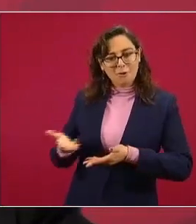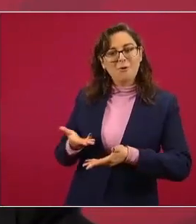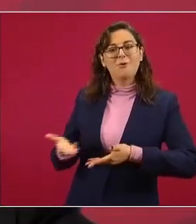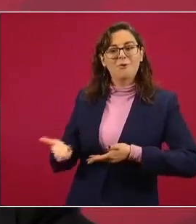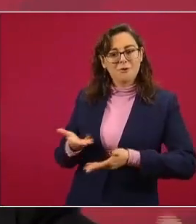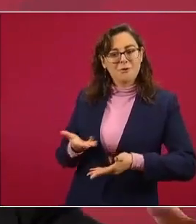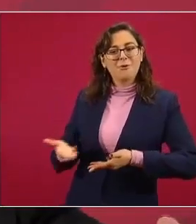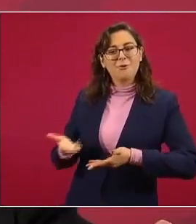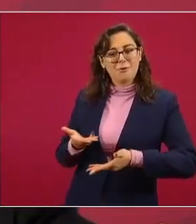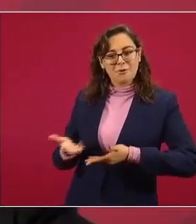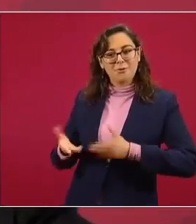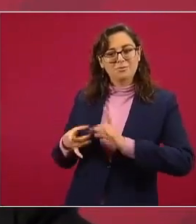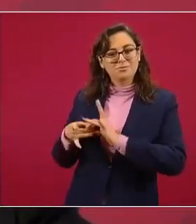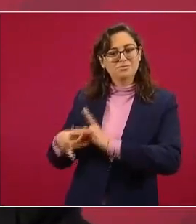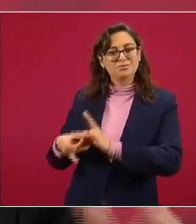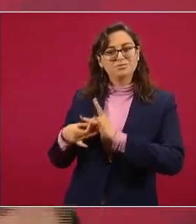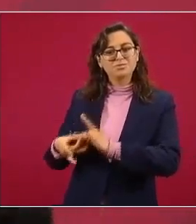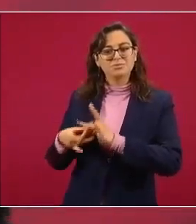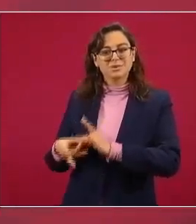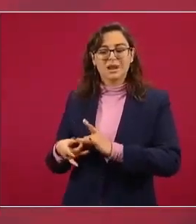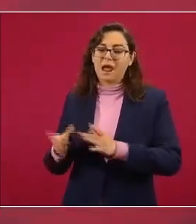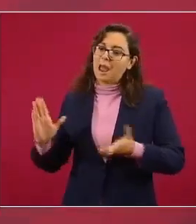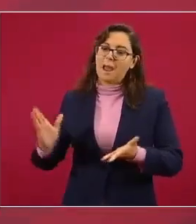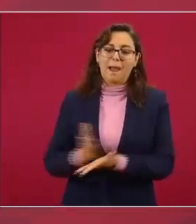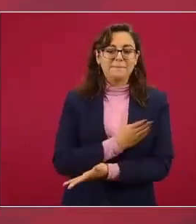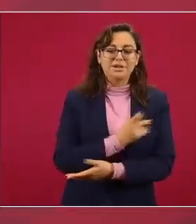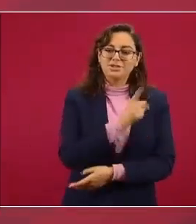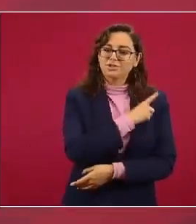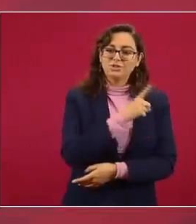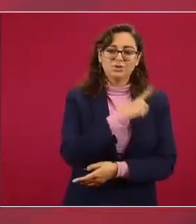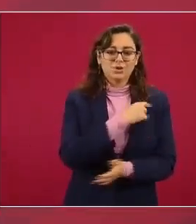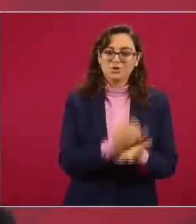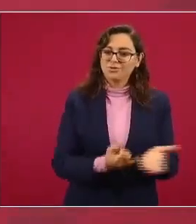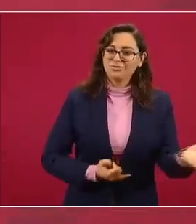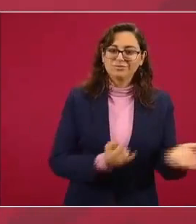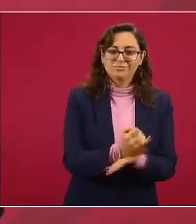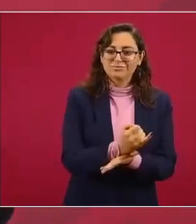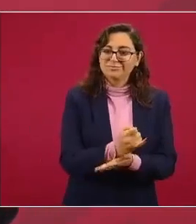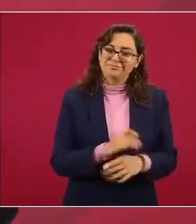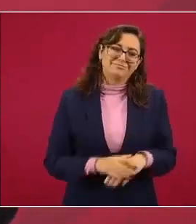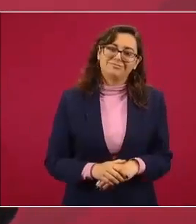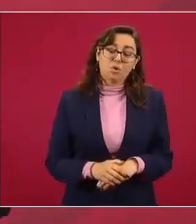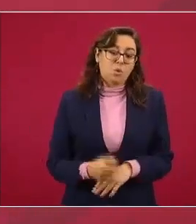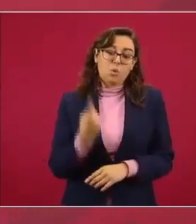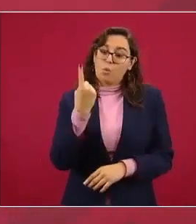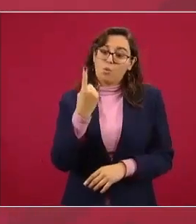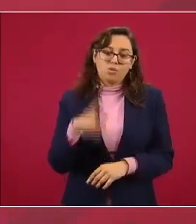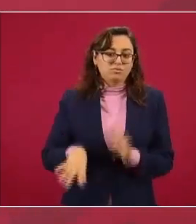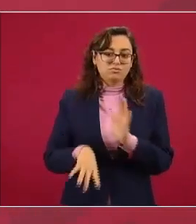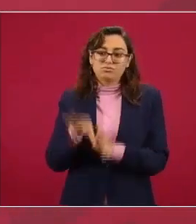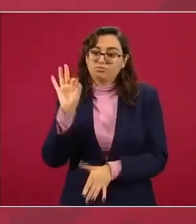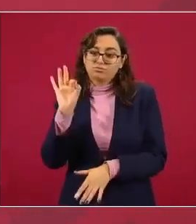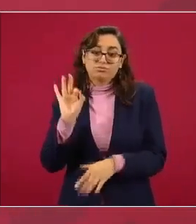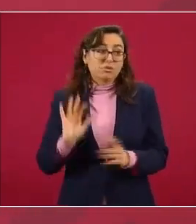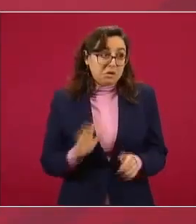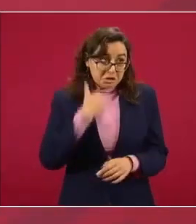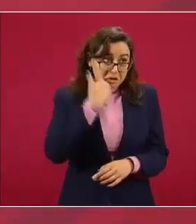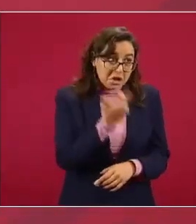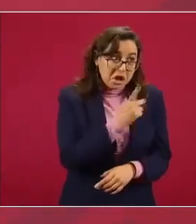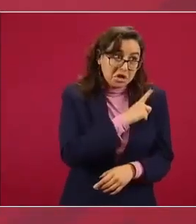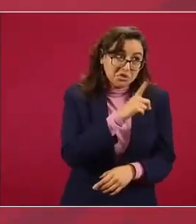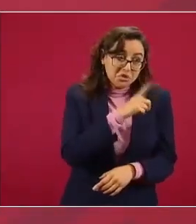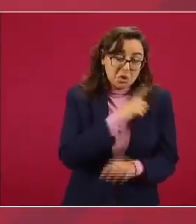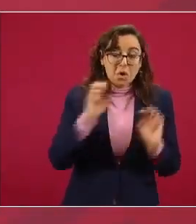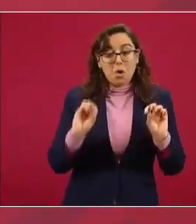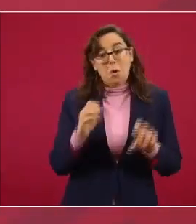cercana con todas las instituciones de México y al mismo tiempo hacer esto hay que escoger lo que ustedes decidan en términos de